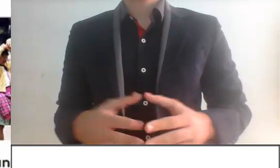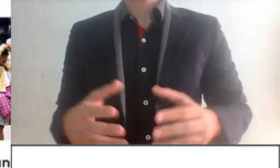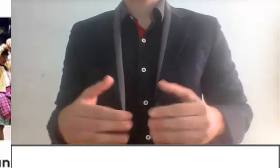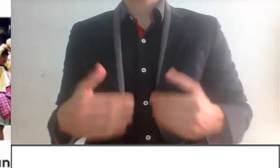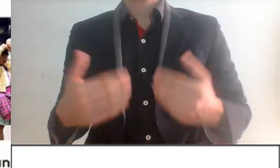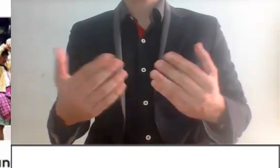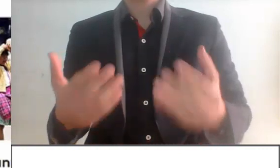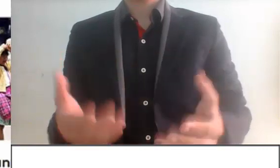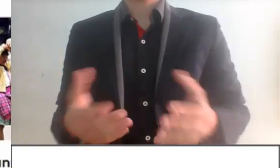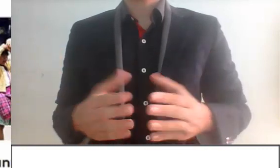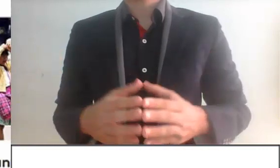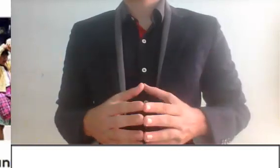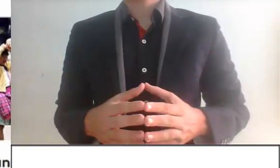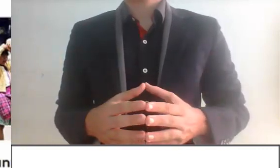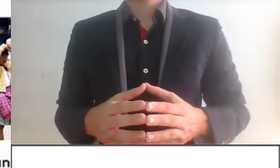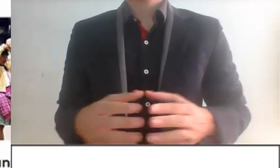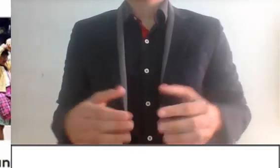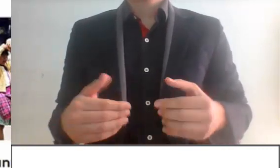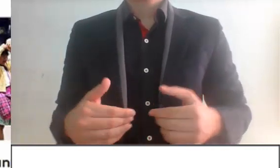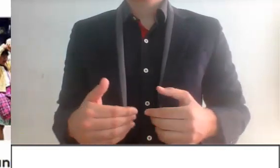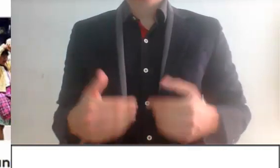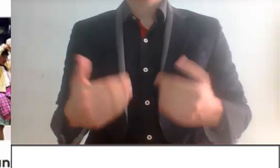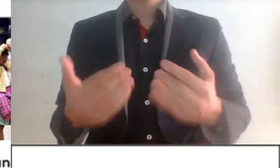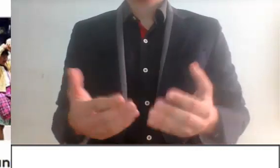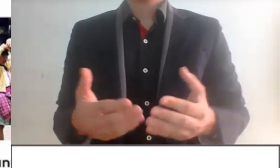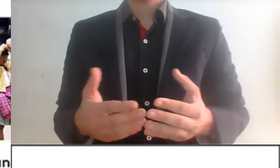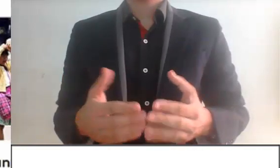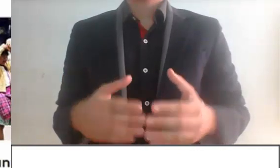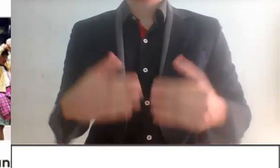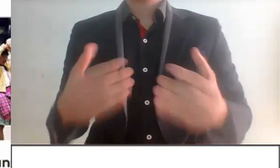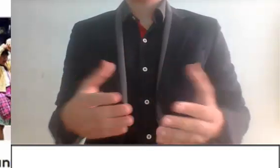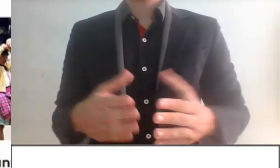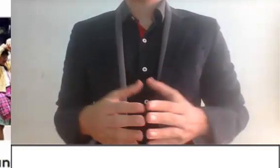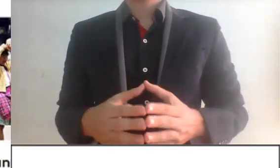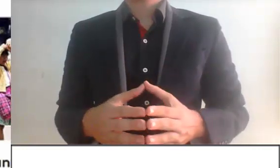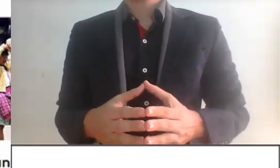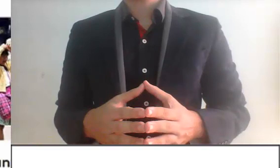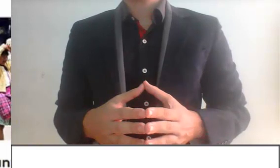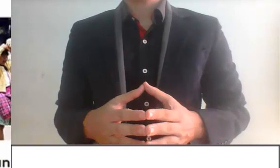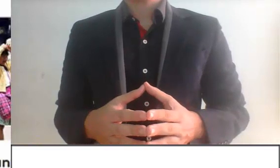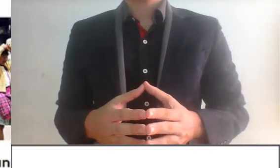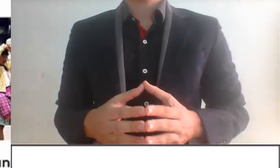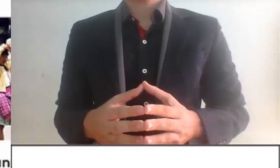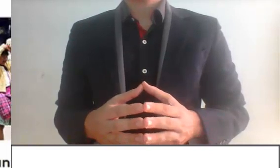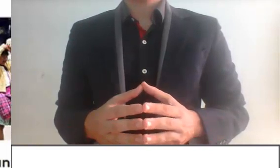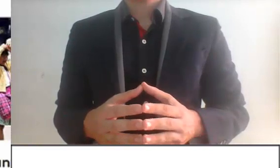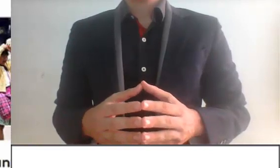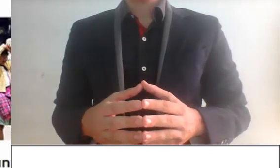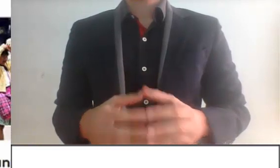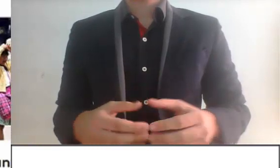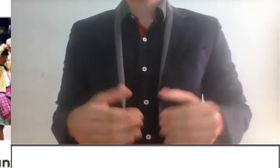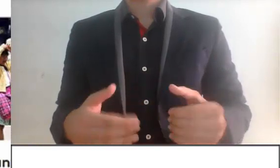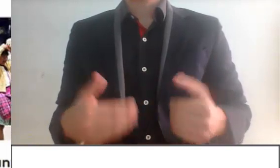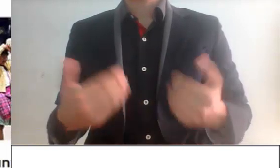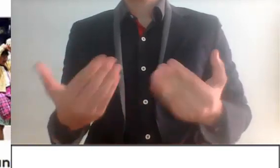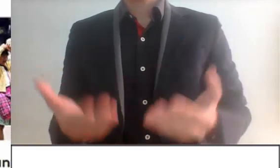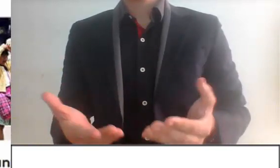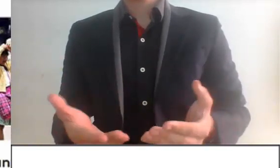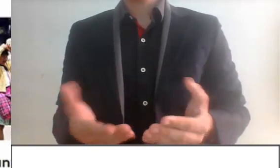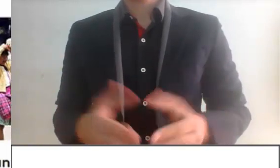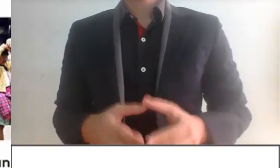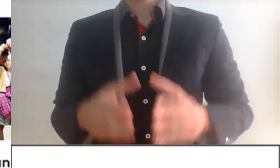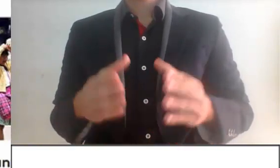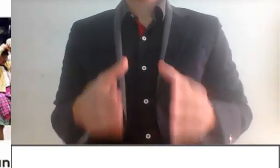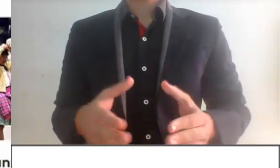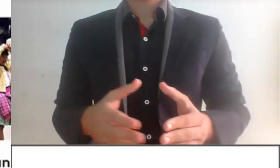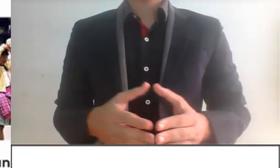dos restantes, que son las que no aceptaron su deuda, fue precisamente contra ellas, donde se presentó la denuncia ante la Procuraduría